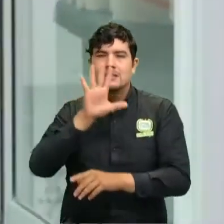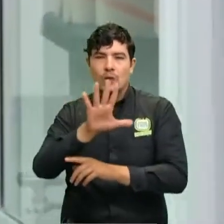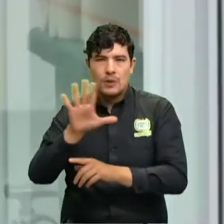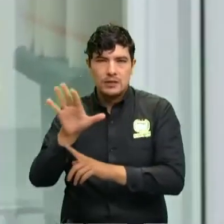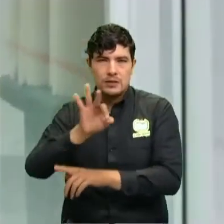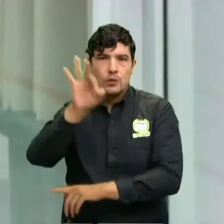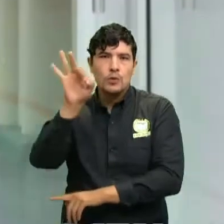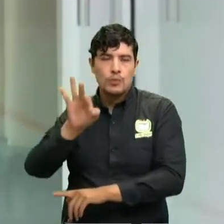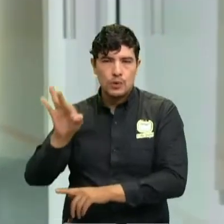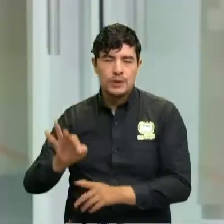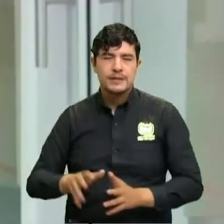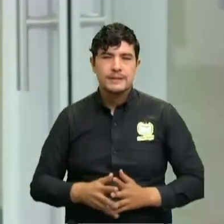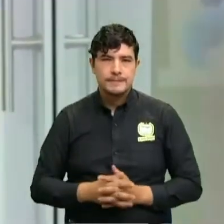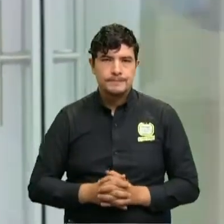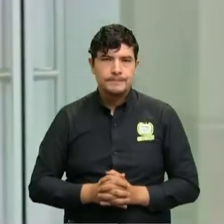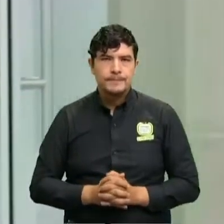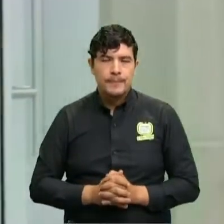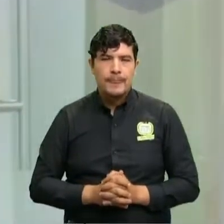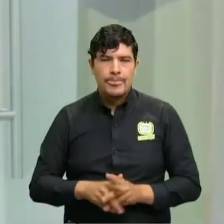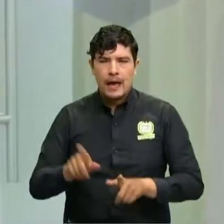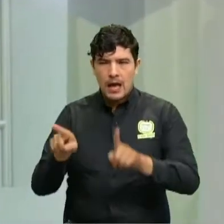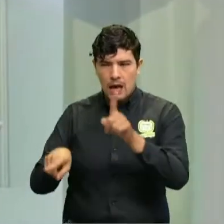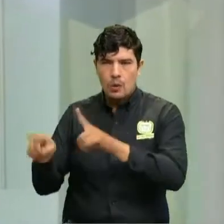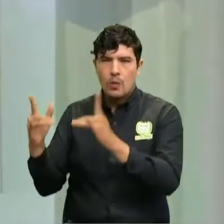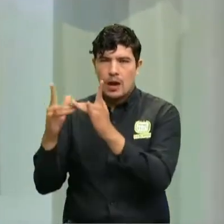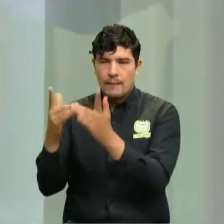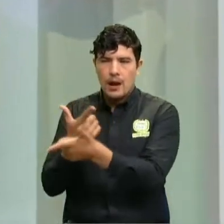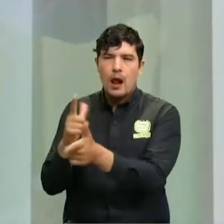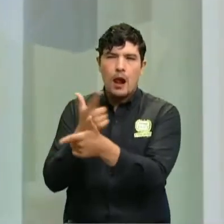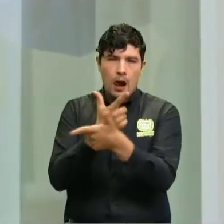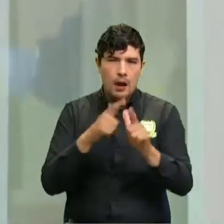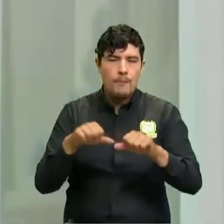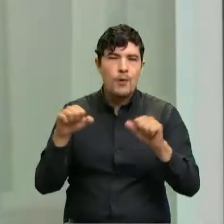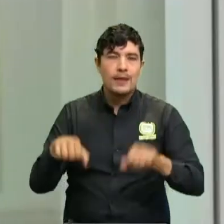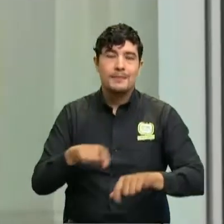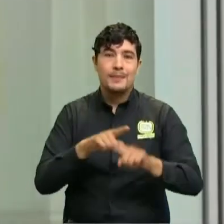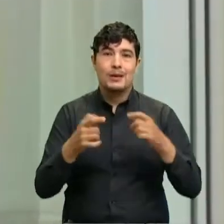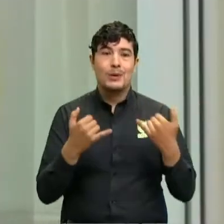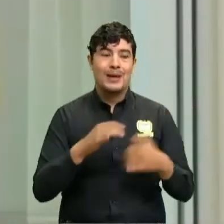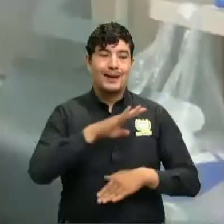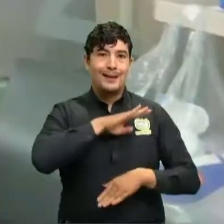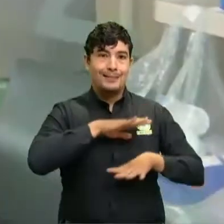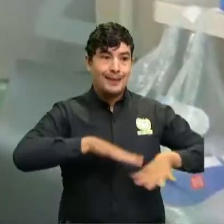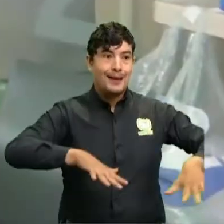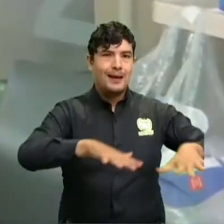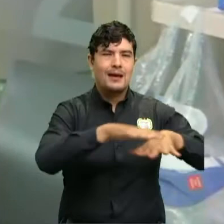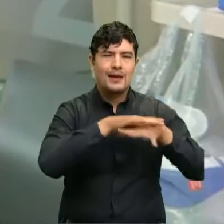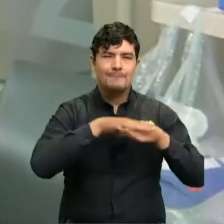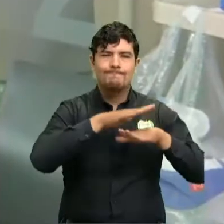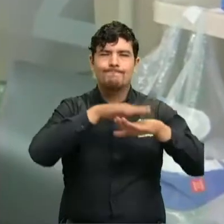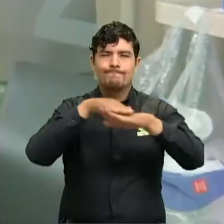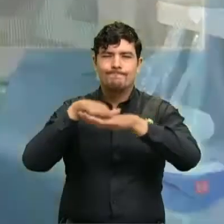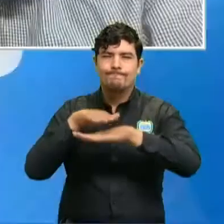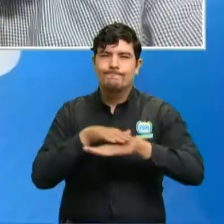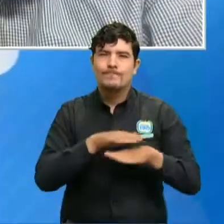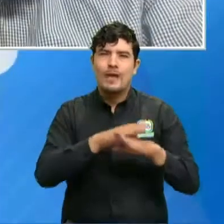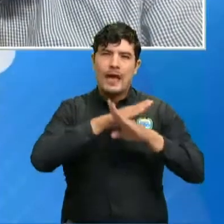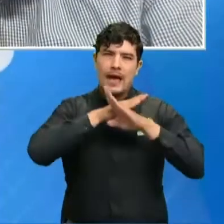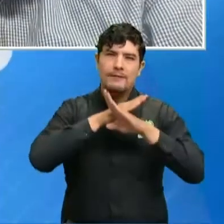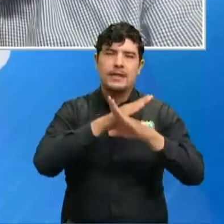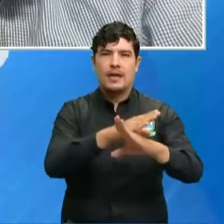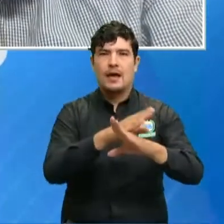disponibilidad, pero las medidas se imparten por los señores mandatarios como una medida de choque para poder tener aún